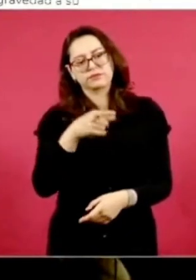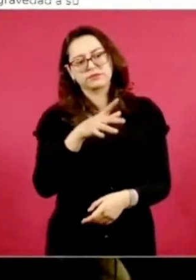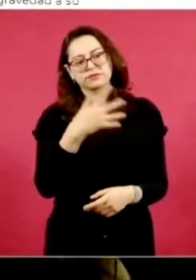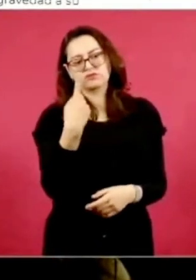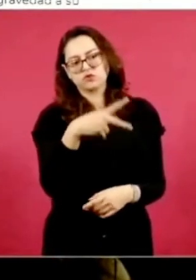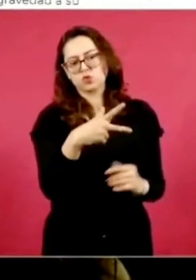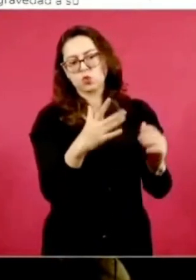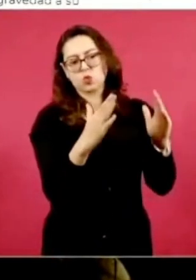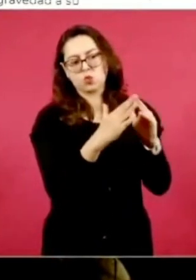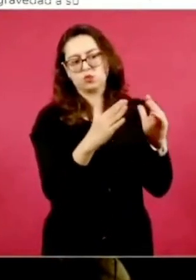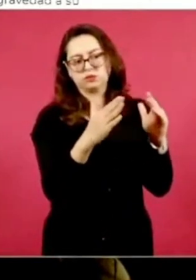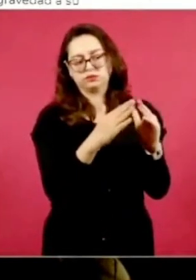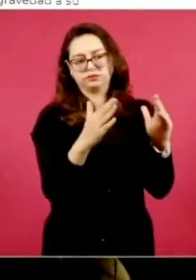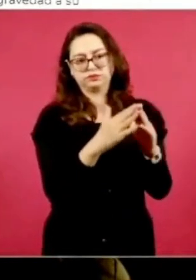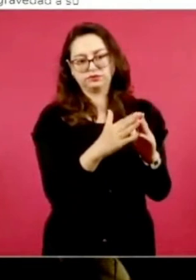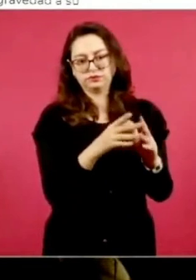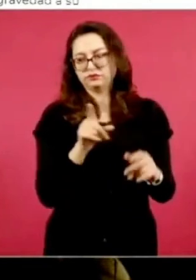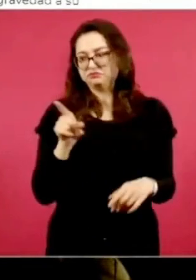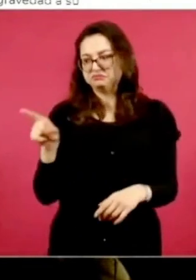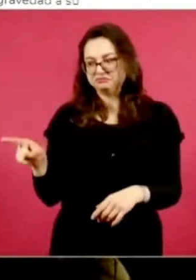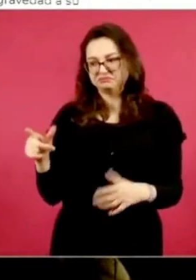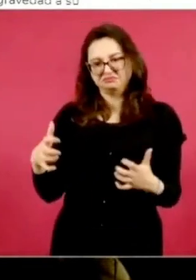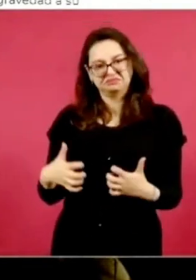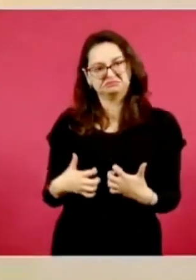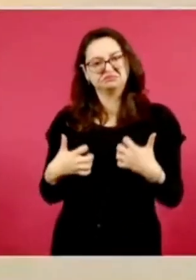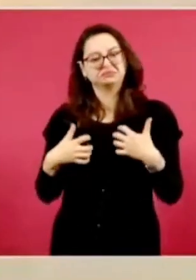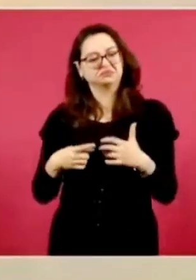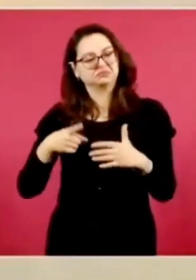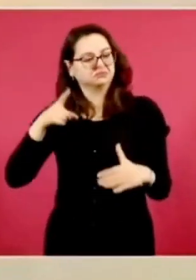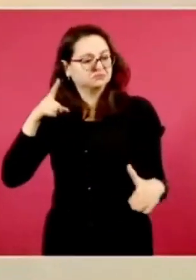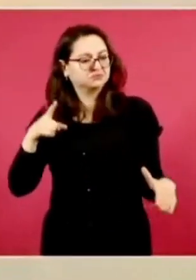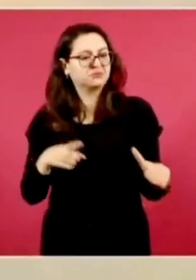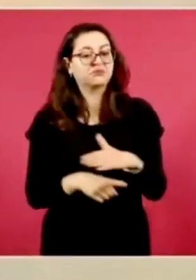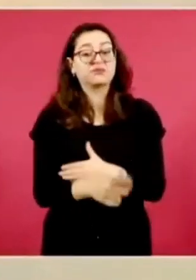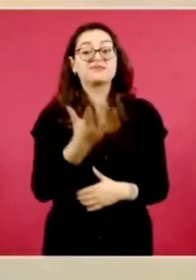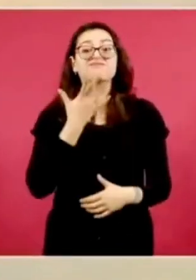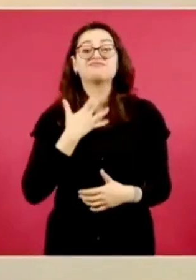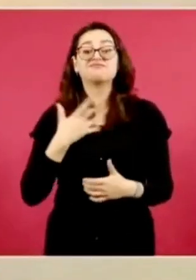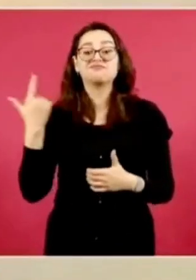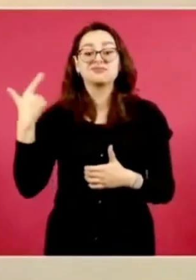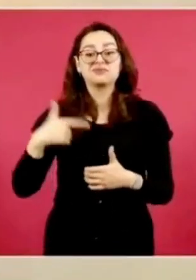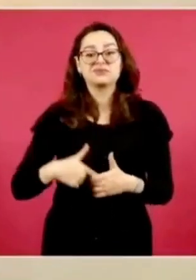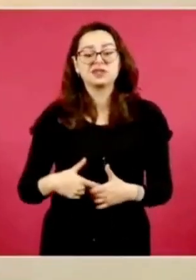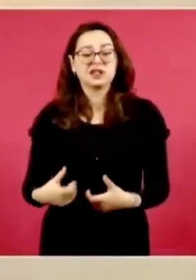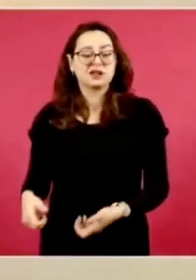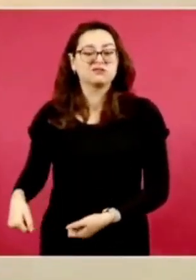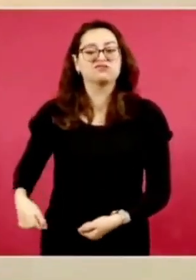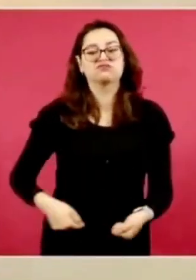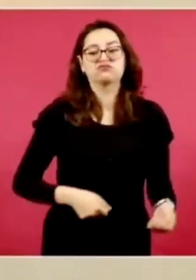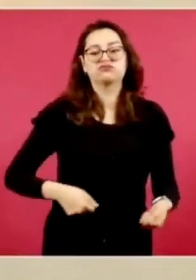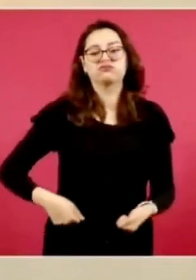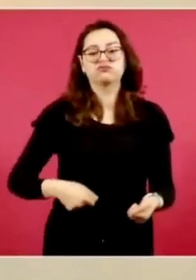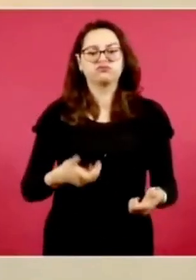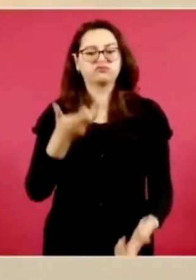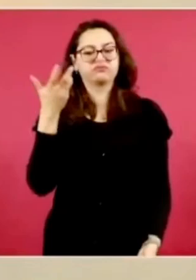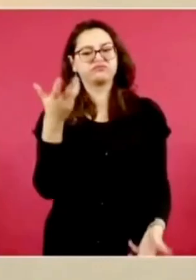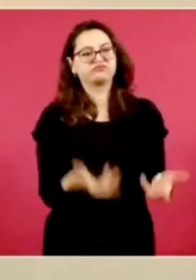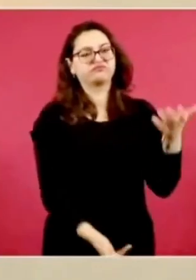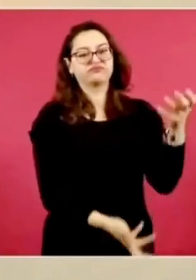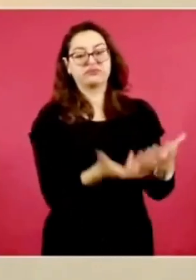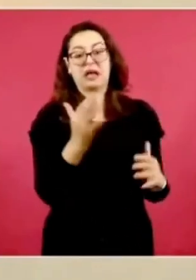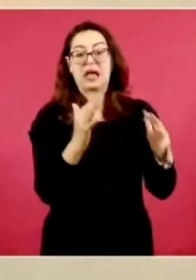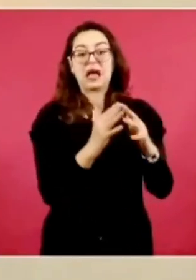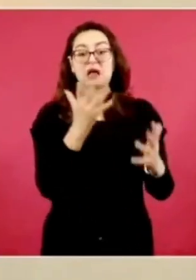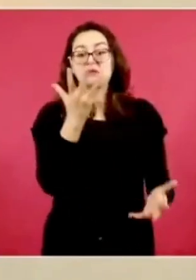Leonel arribó y roció de combustible, le prendió fuego a la vivienda, provocando la muerte de sus dos hijas y